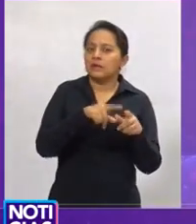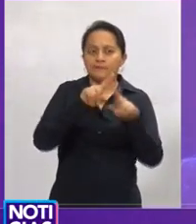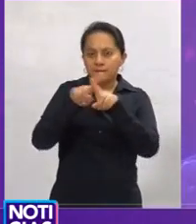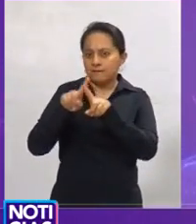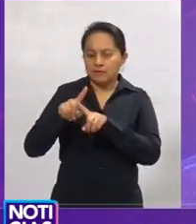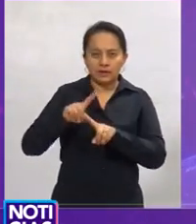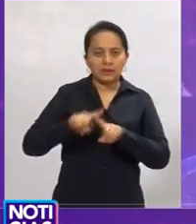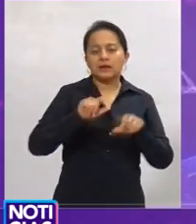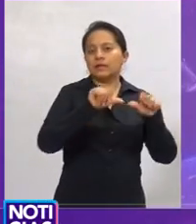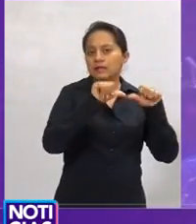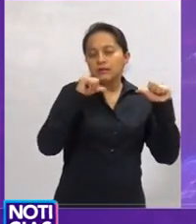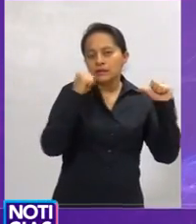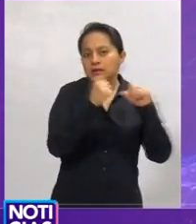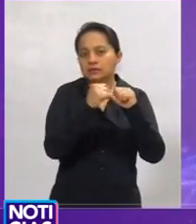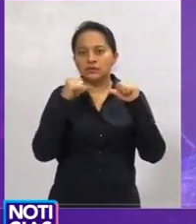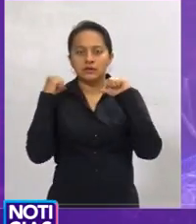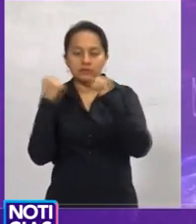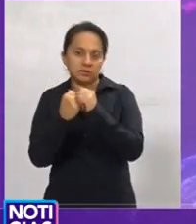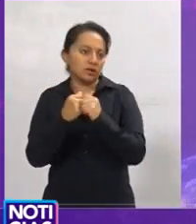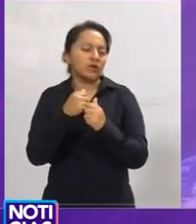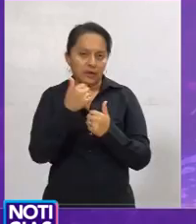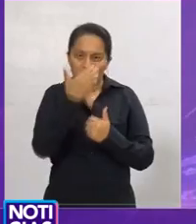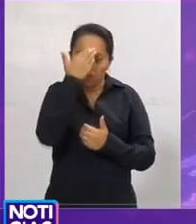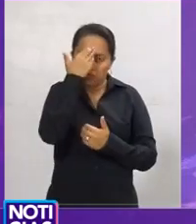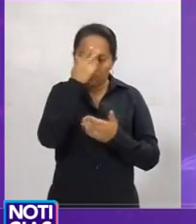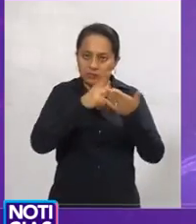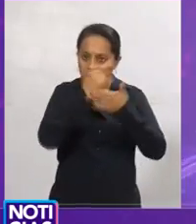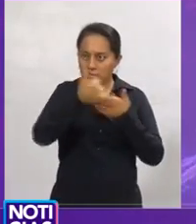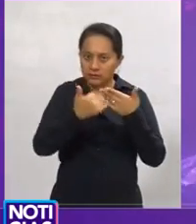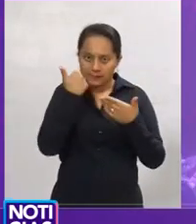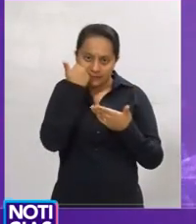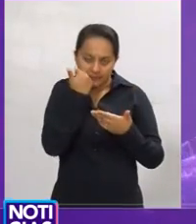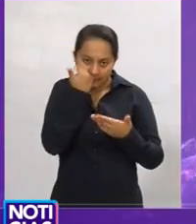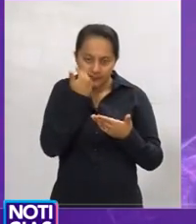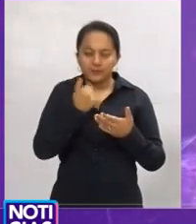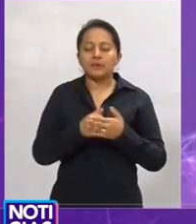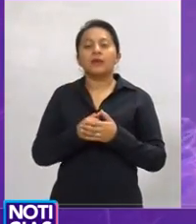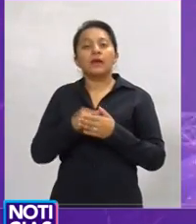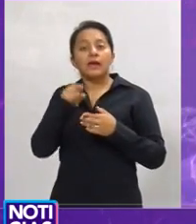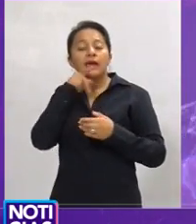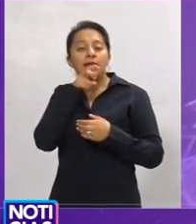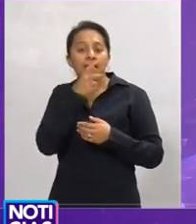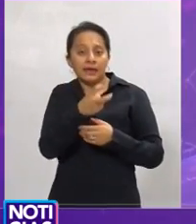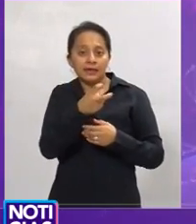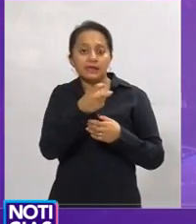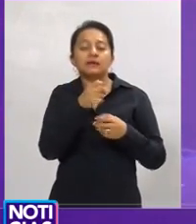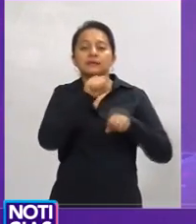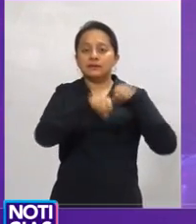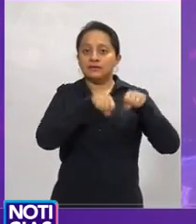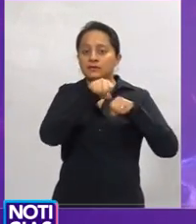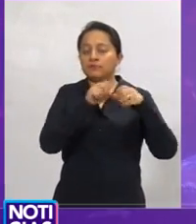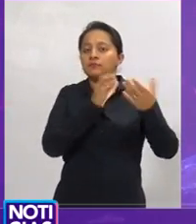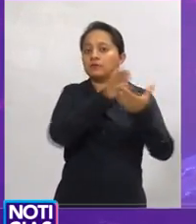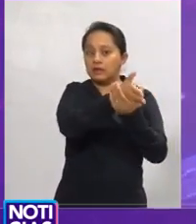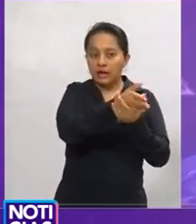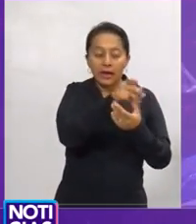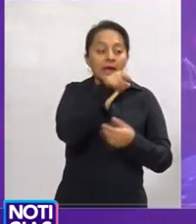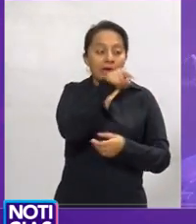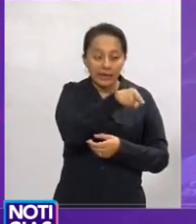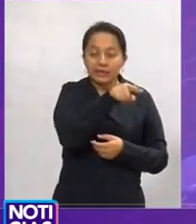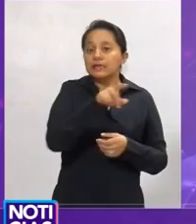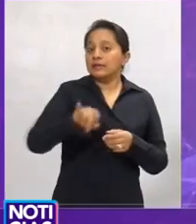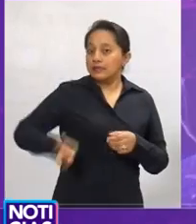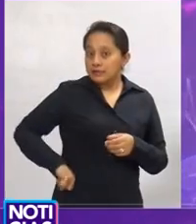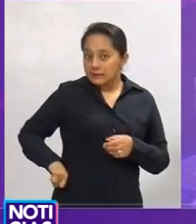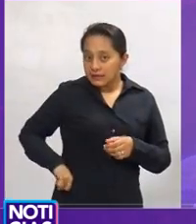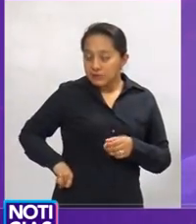Saca la Bici, por supuesto, por encima de cualquier otra porque han demostrado interés real, sensato y apartidista en un tema de